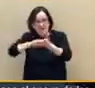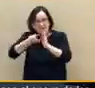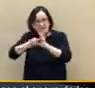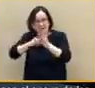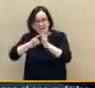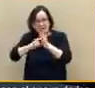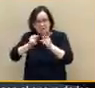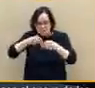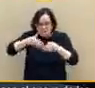con paz social.